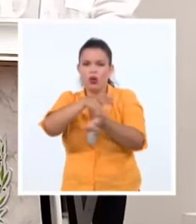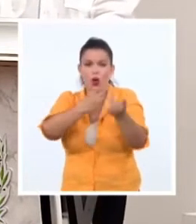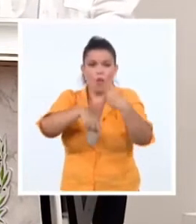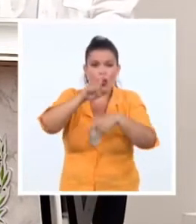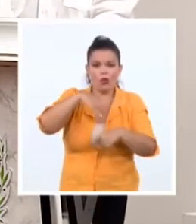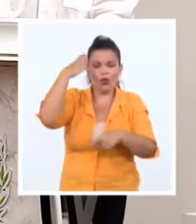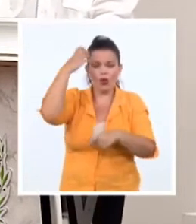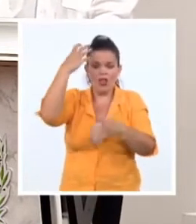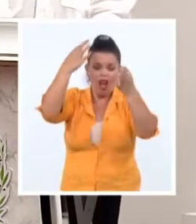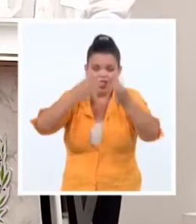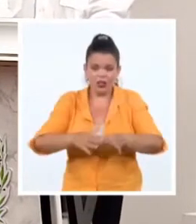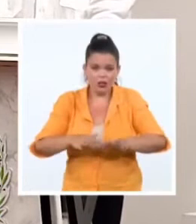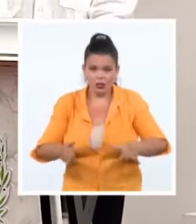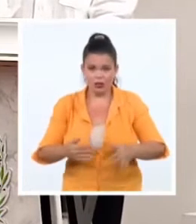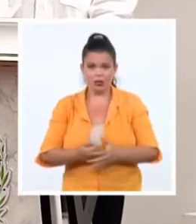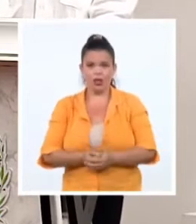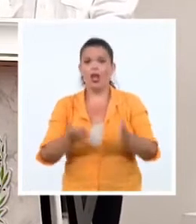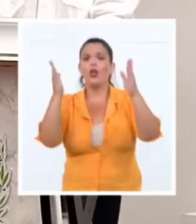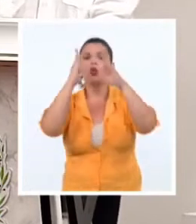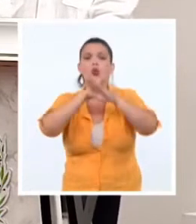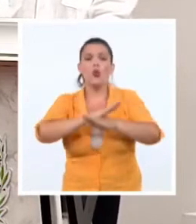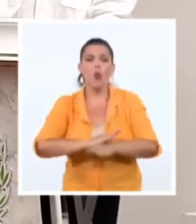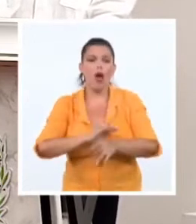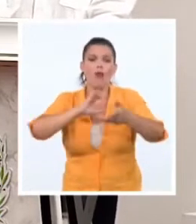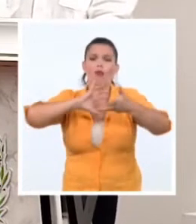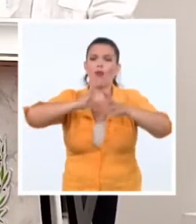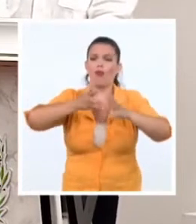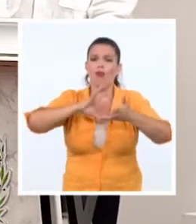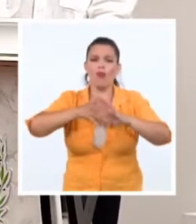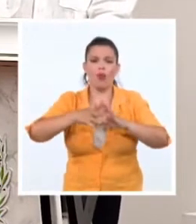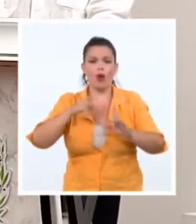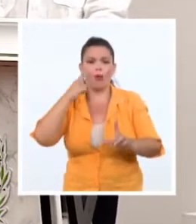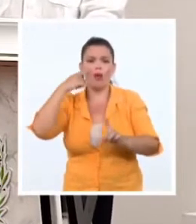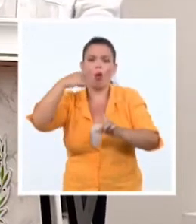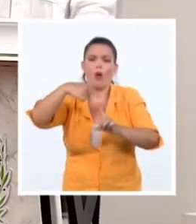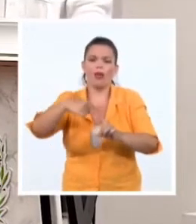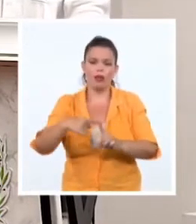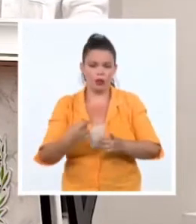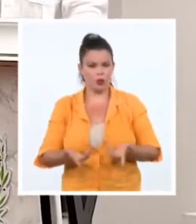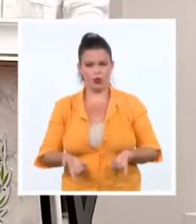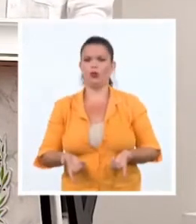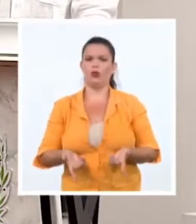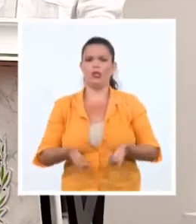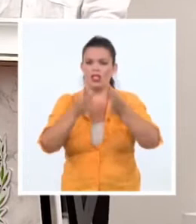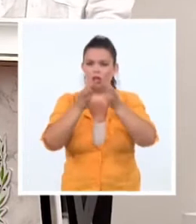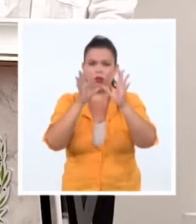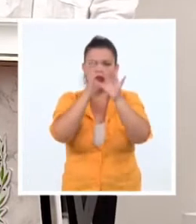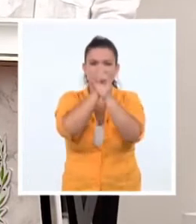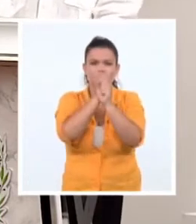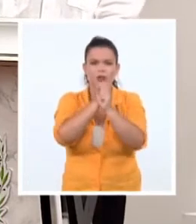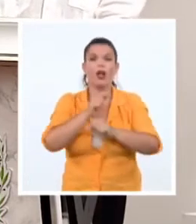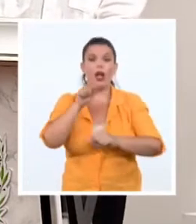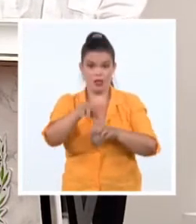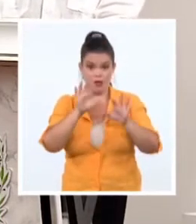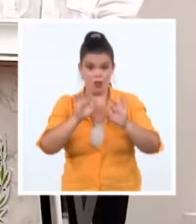creación genuina del pueblo. No hay tramoya que pueda escamotearla. Los promotores de la